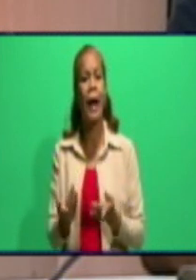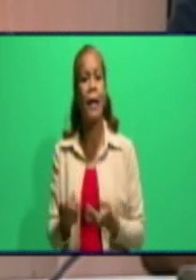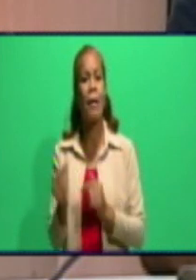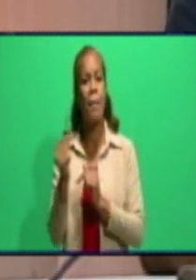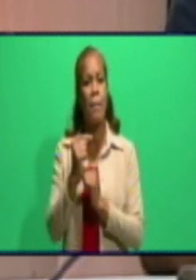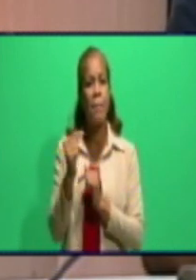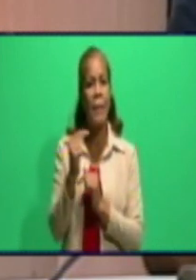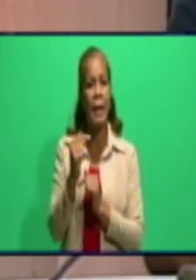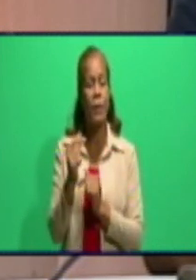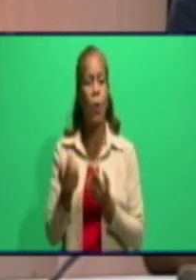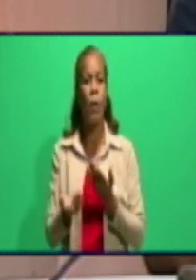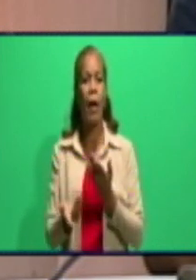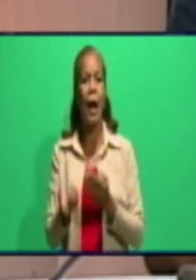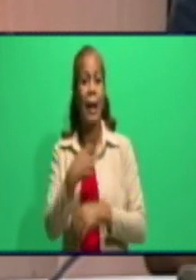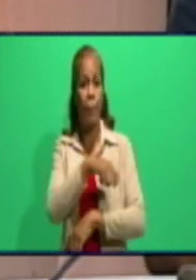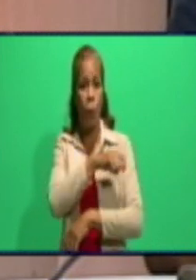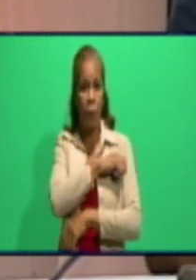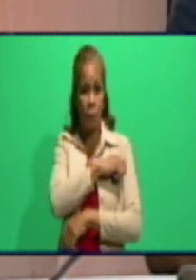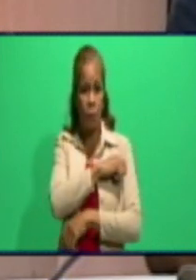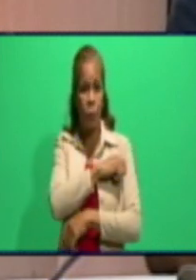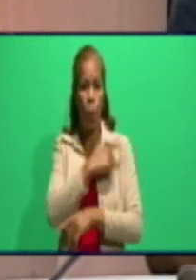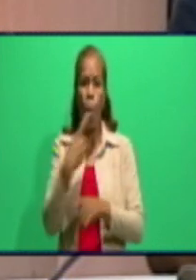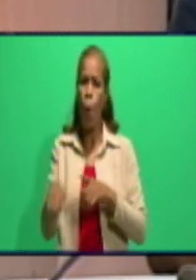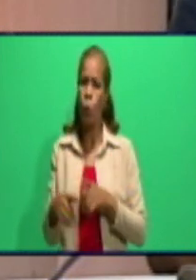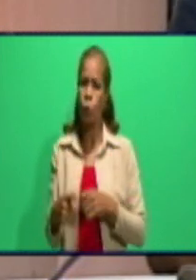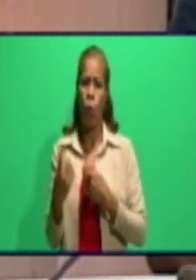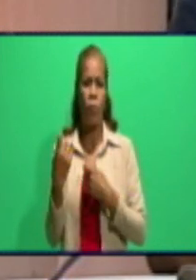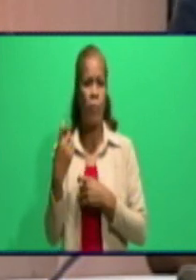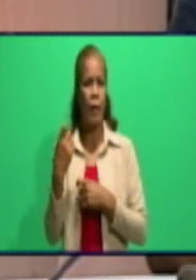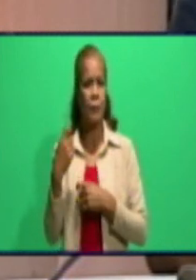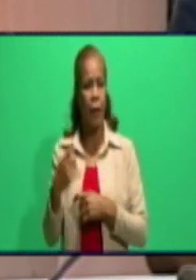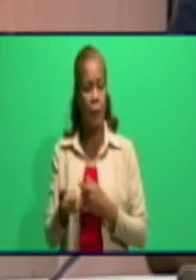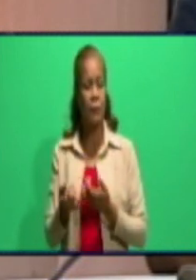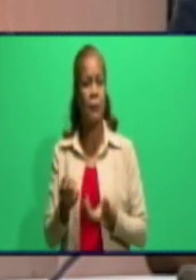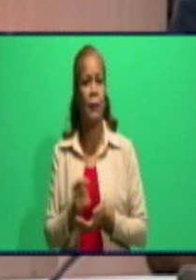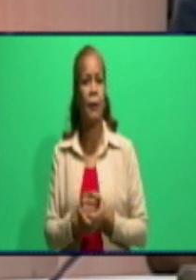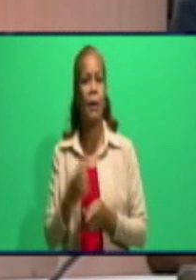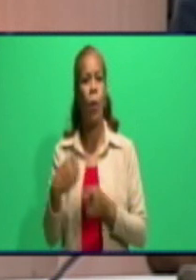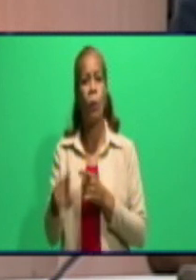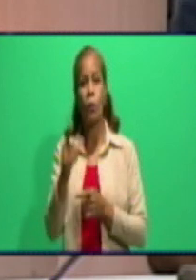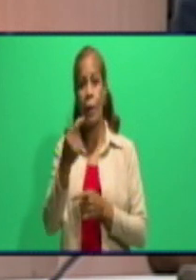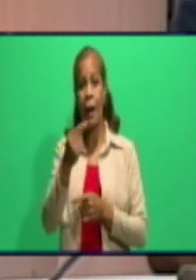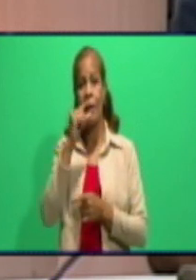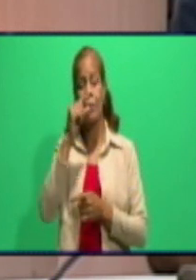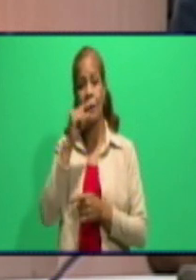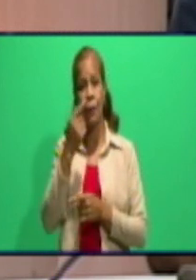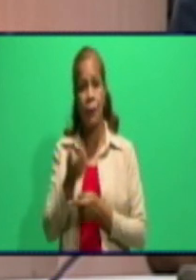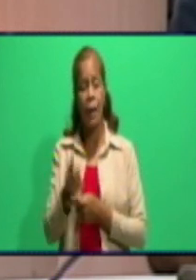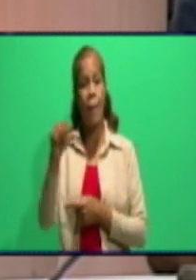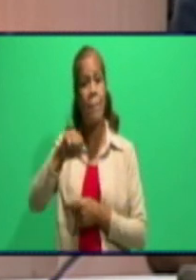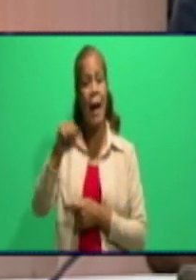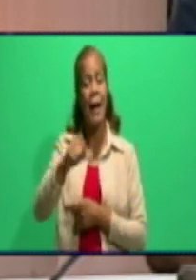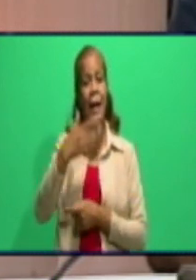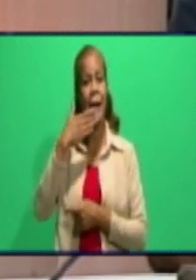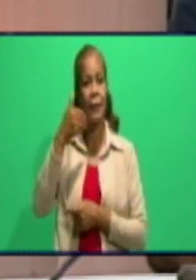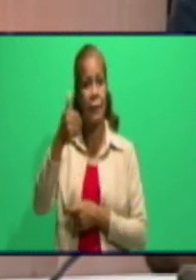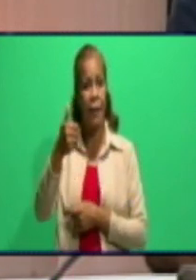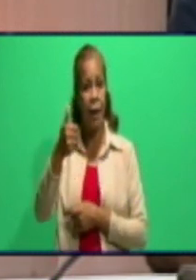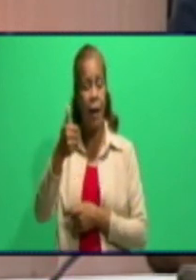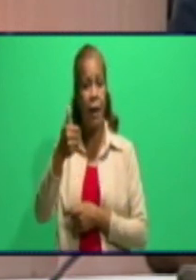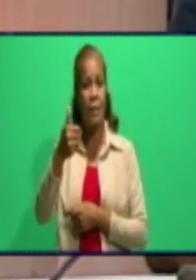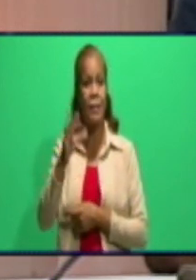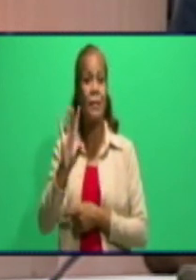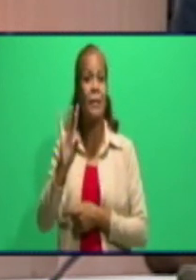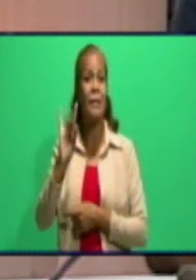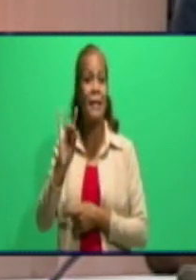con faltantes en efectivo al momento de la inspección, la cafetería, las variedades con mala calidad del producto, el sirope que